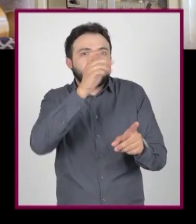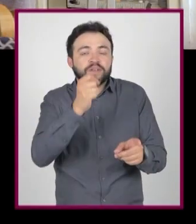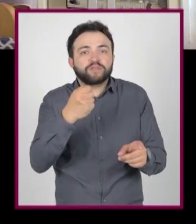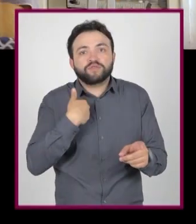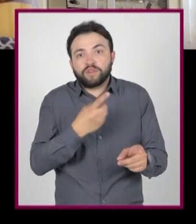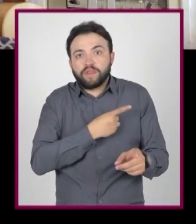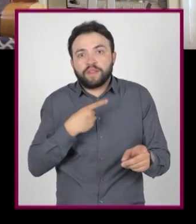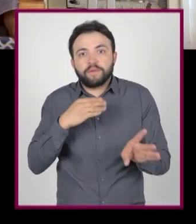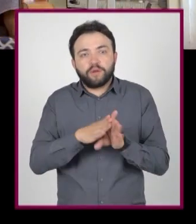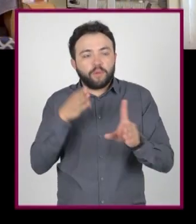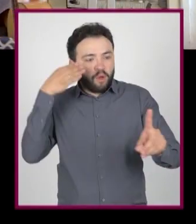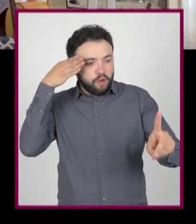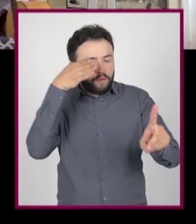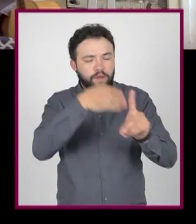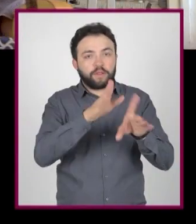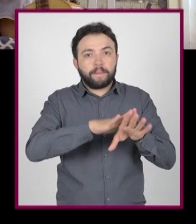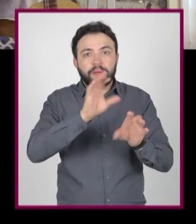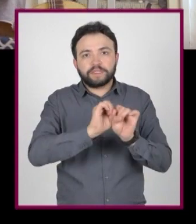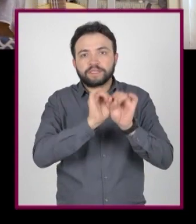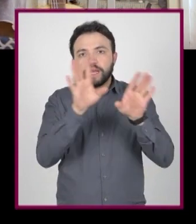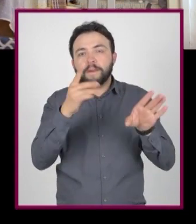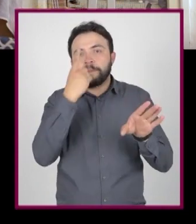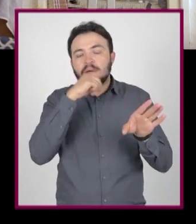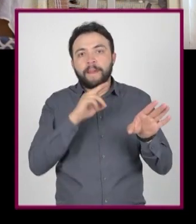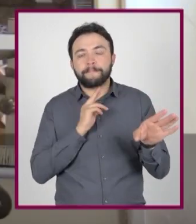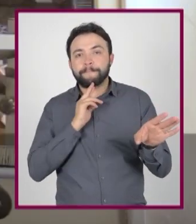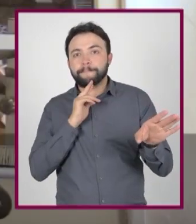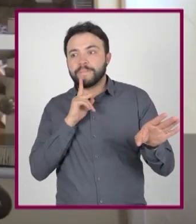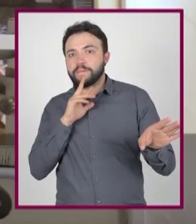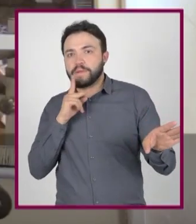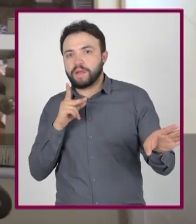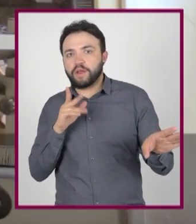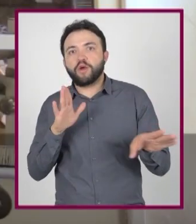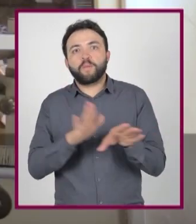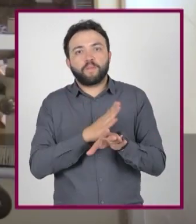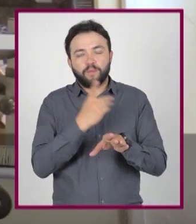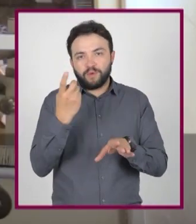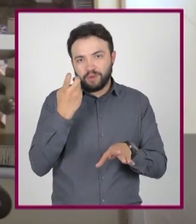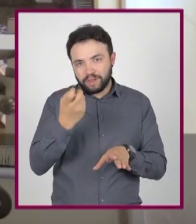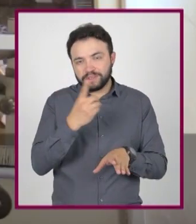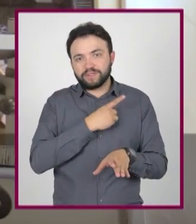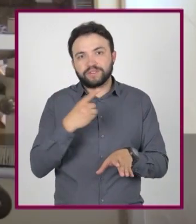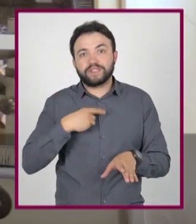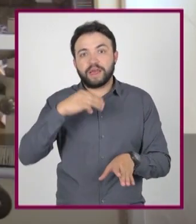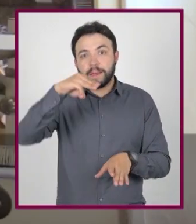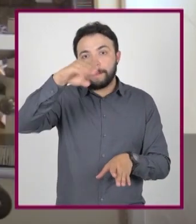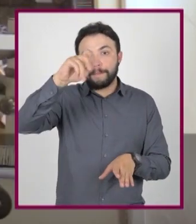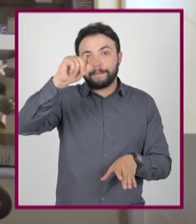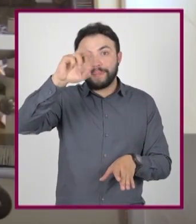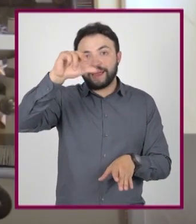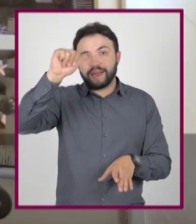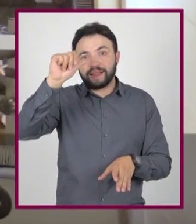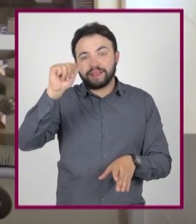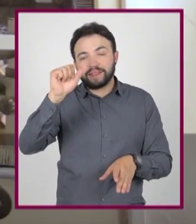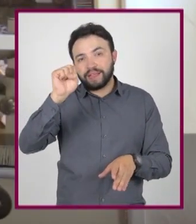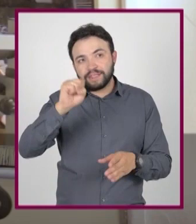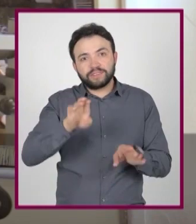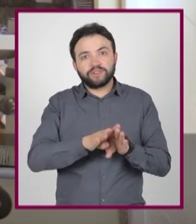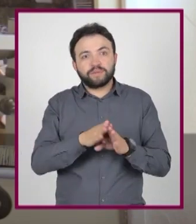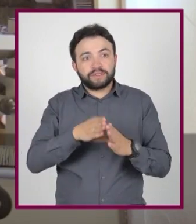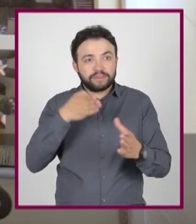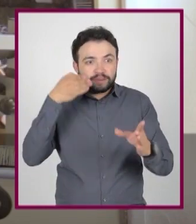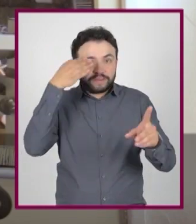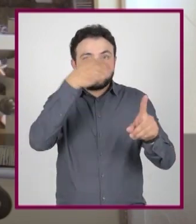propósito se tiene un objetivo claro que nos garantiza mejorar. Por eso es importante establecer metas, mantener concentración